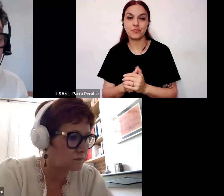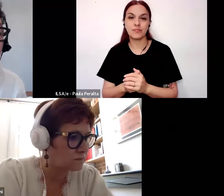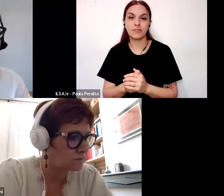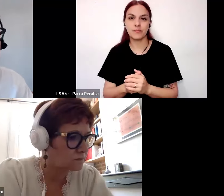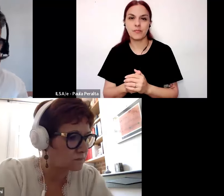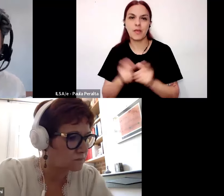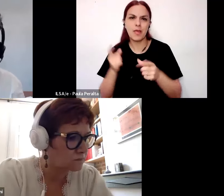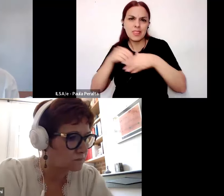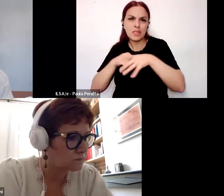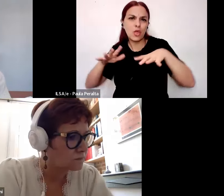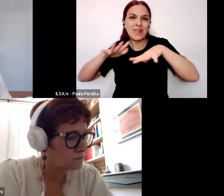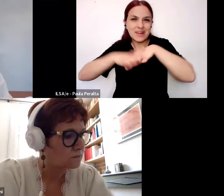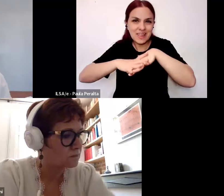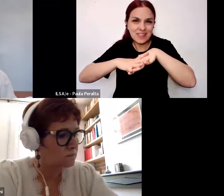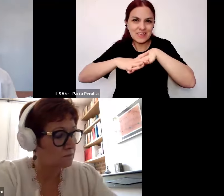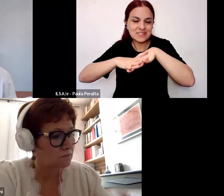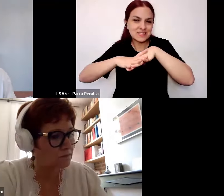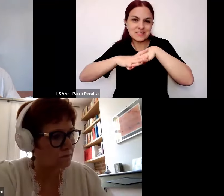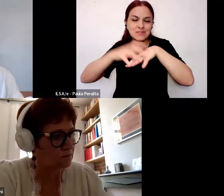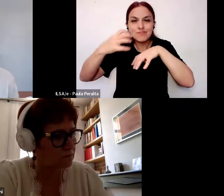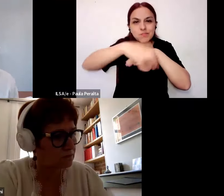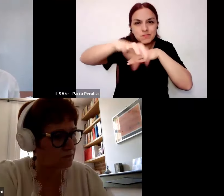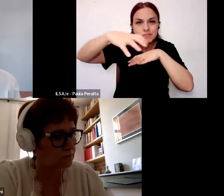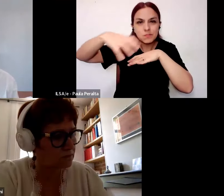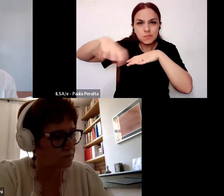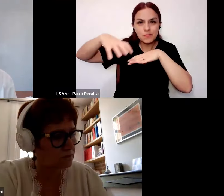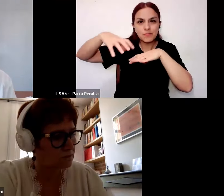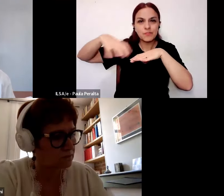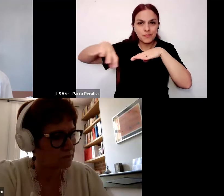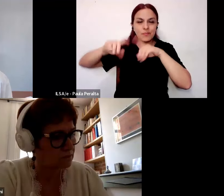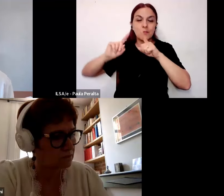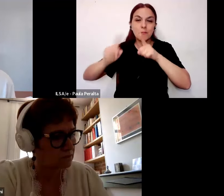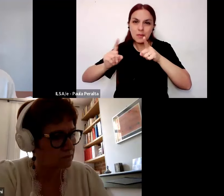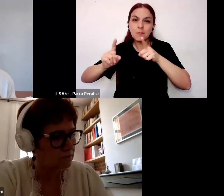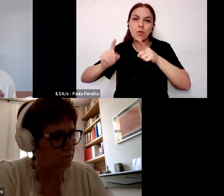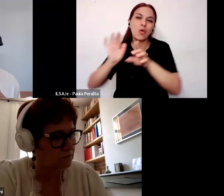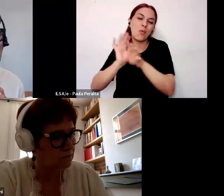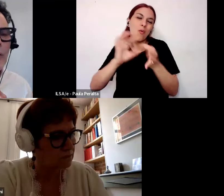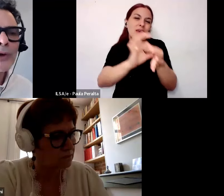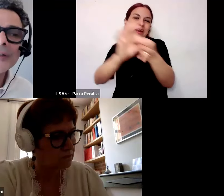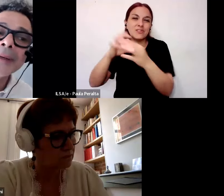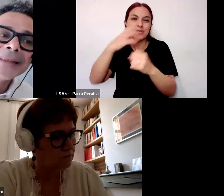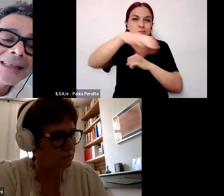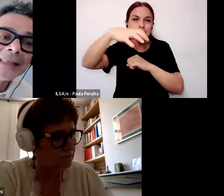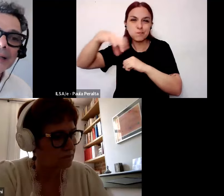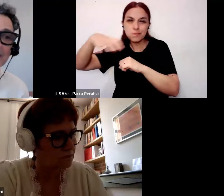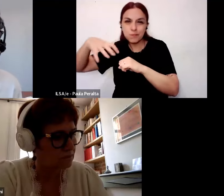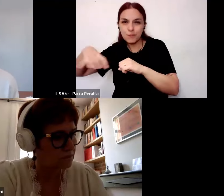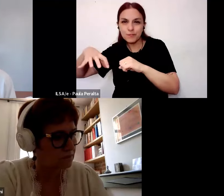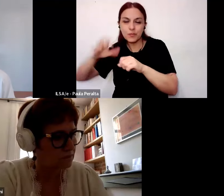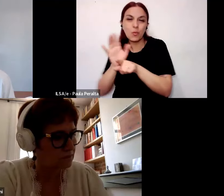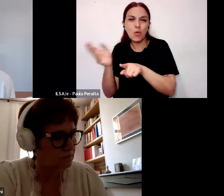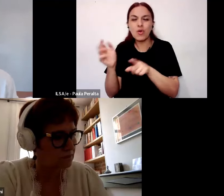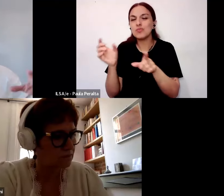redes arisomáticas desentradas que plantean relaciones horizontales no pensadas como simetría